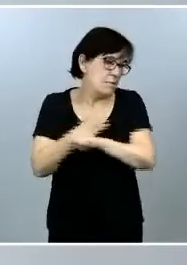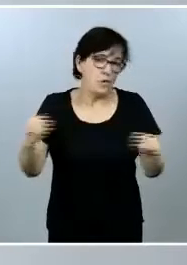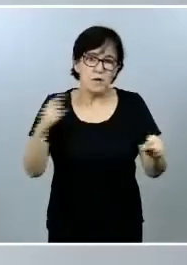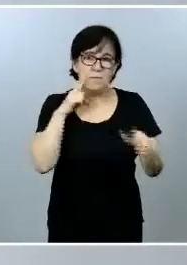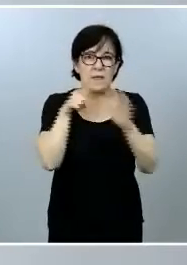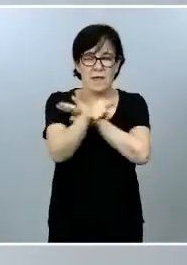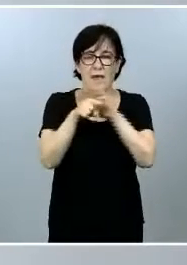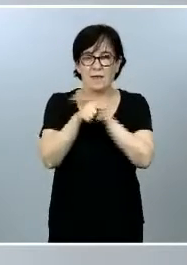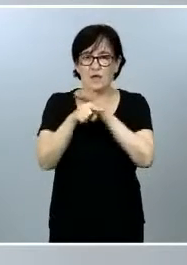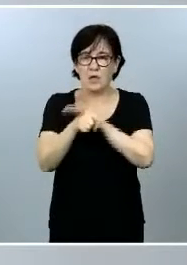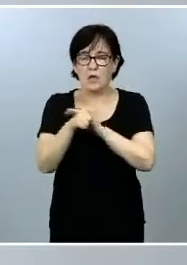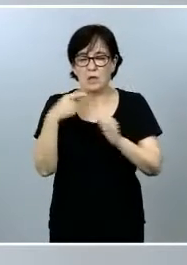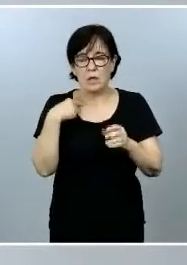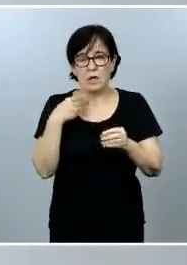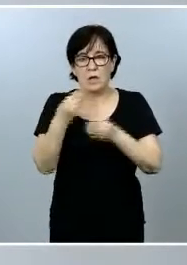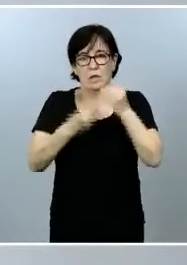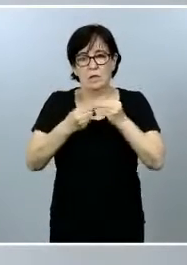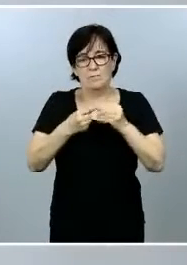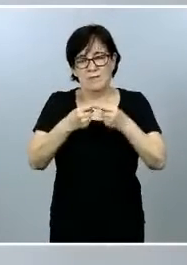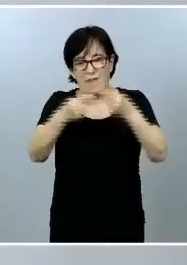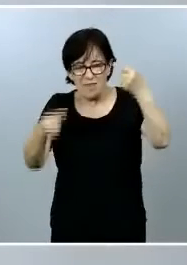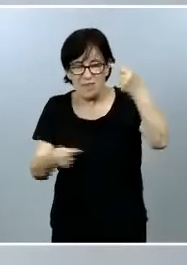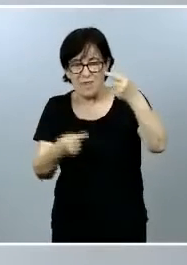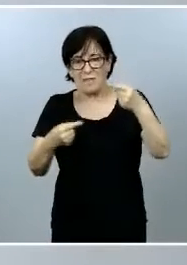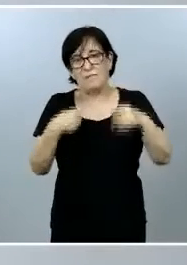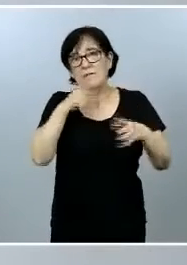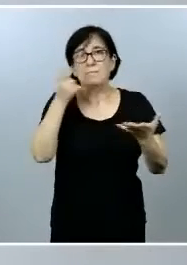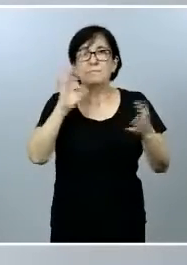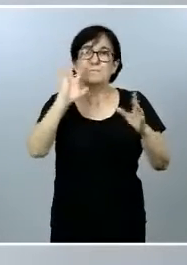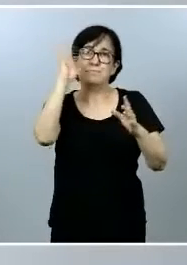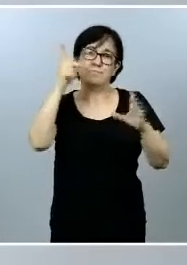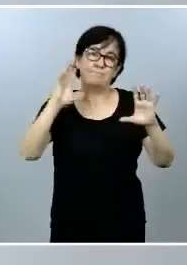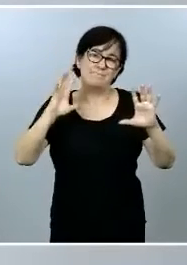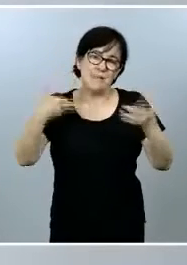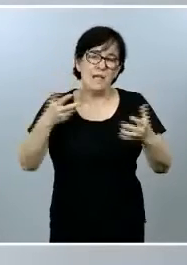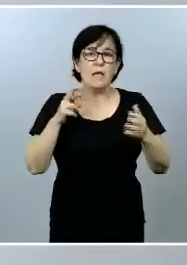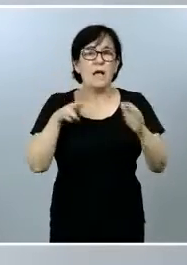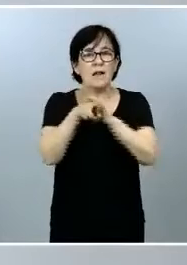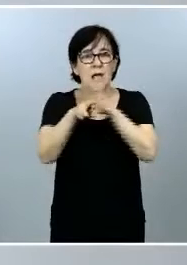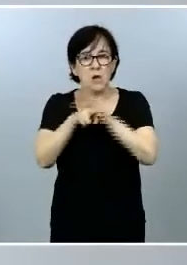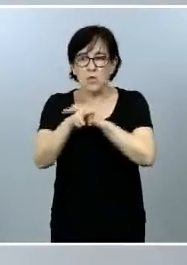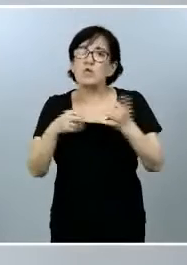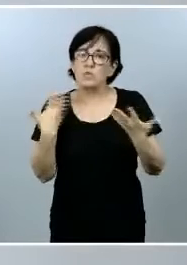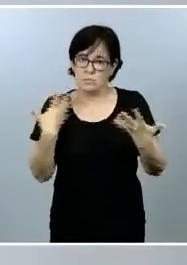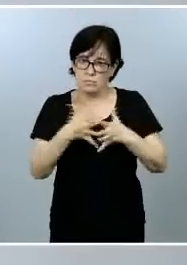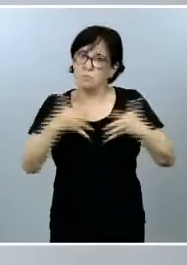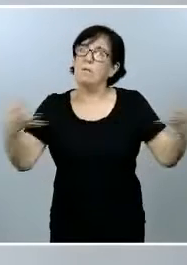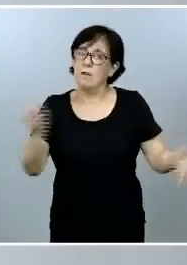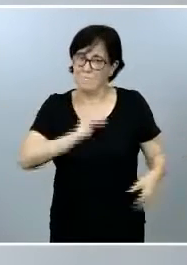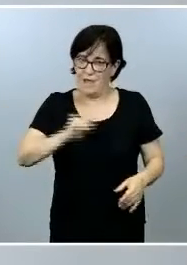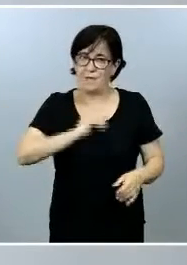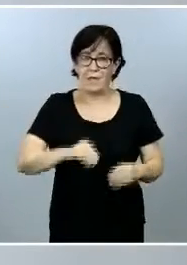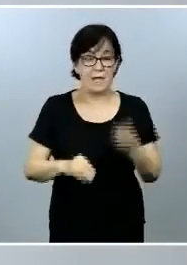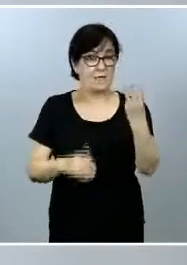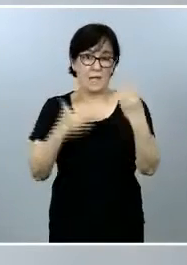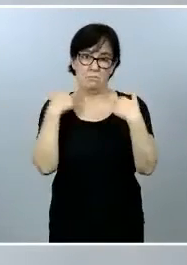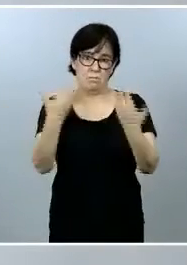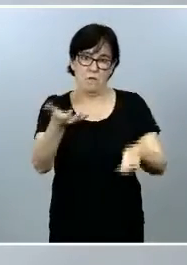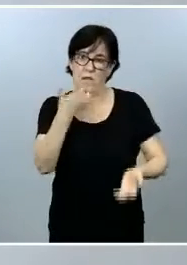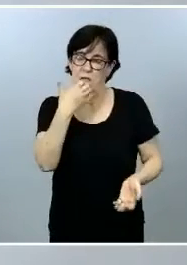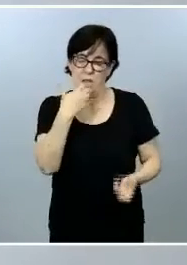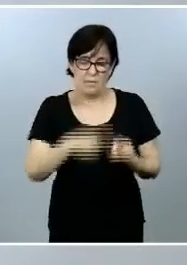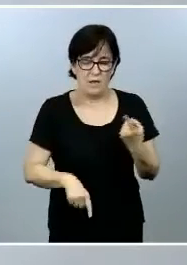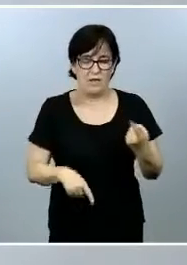y que nos acumula un déficit ambiental, un déficit de recursos de grandes proporciones. Tres ejemplos con respecto a los